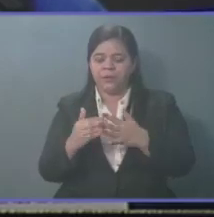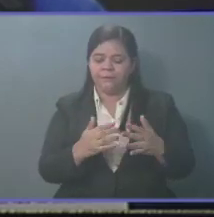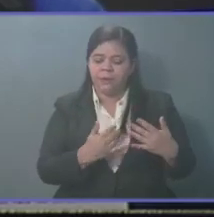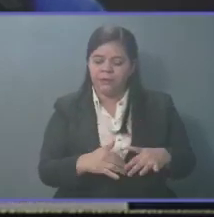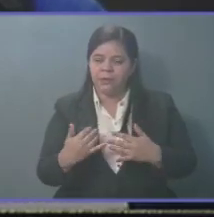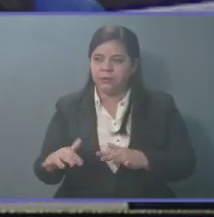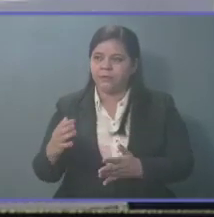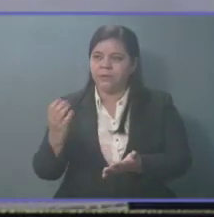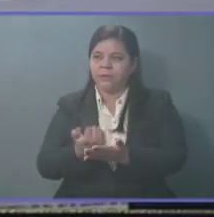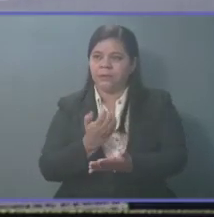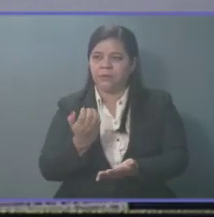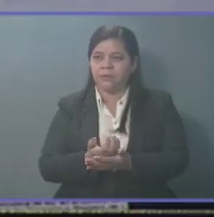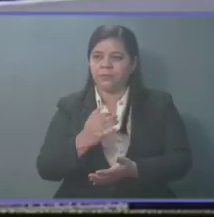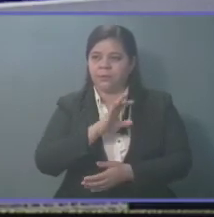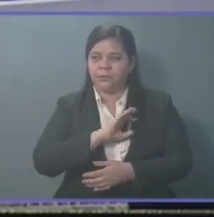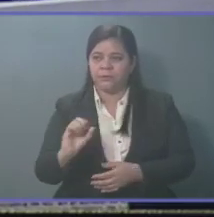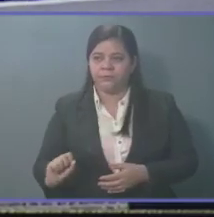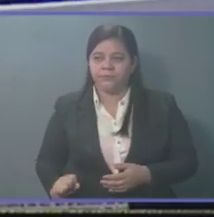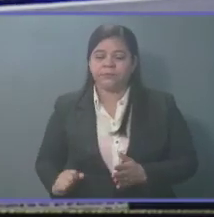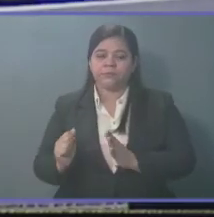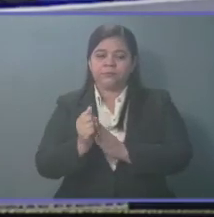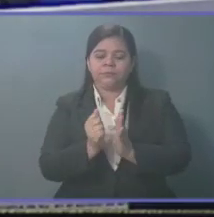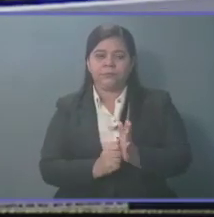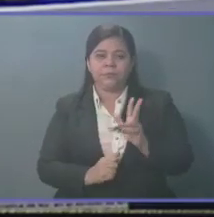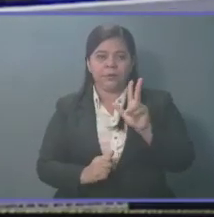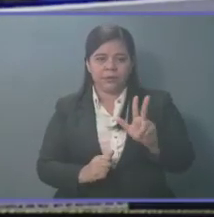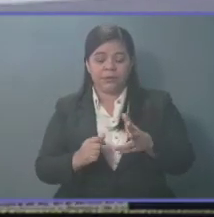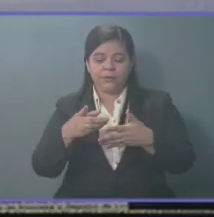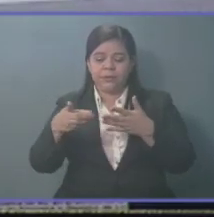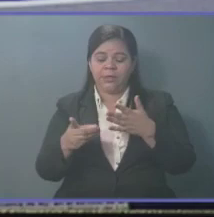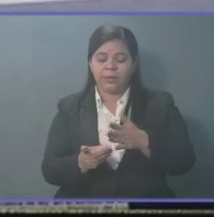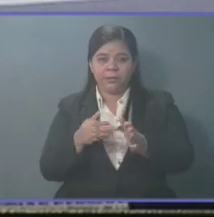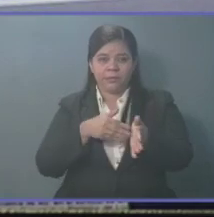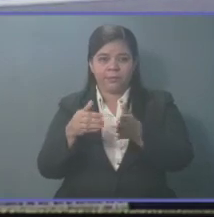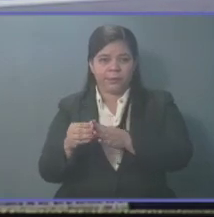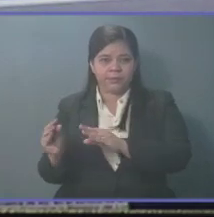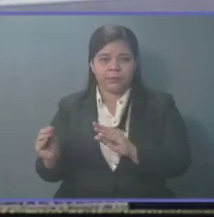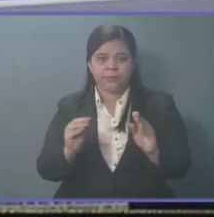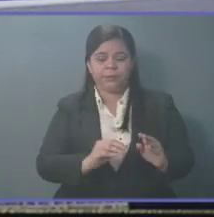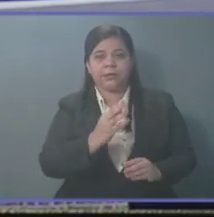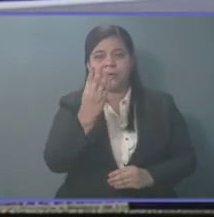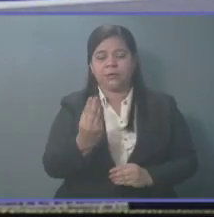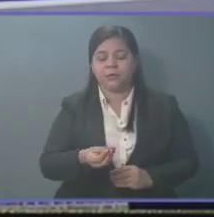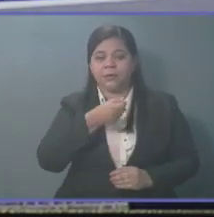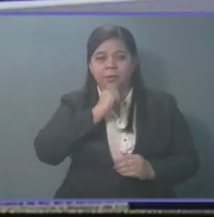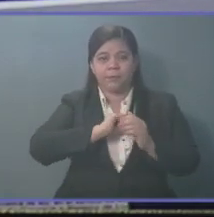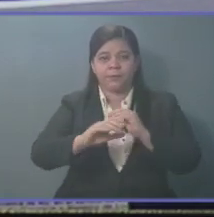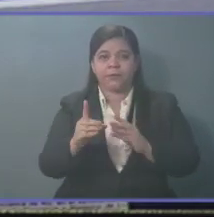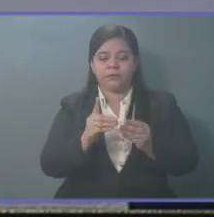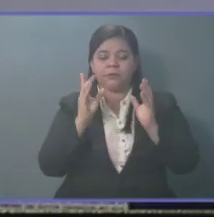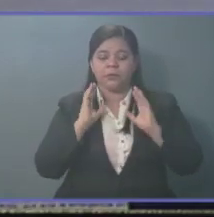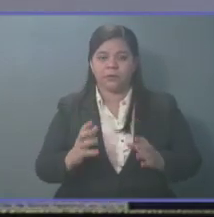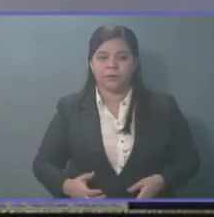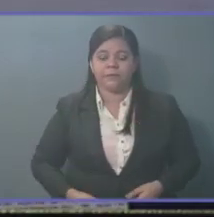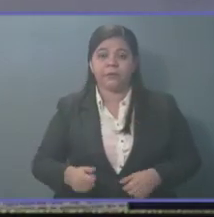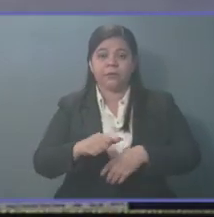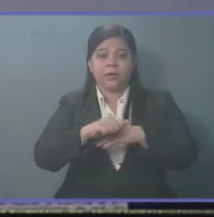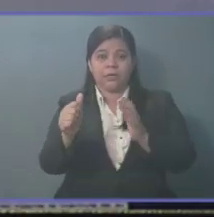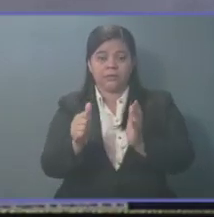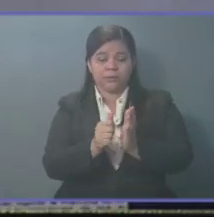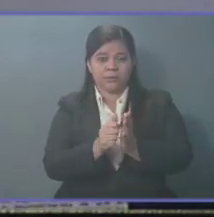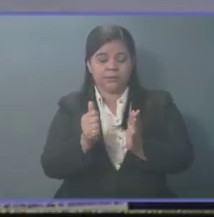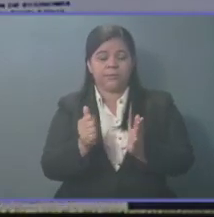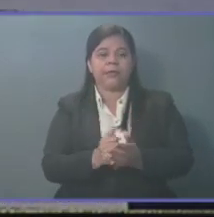productivas de la economía salvadoreña. Artículo 3, el presente decreto entrará en vigencia el día de su publicación en el diario oficial dado en el Salón Azul